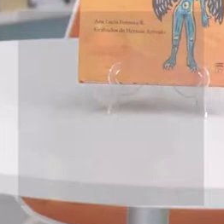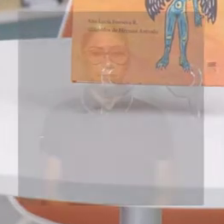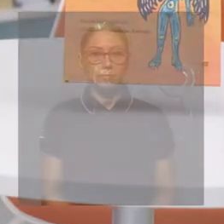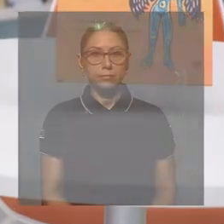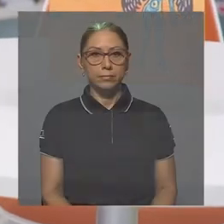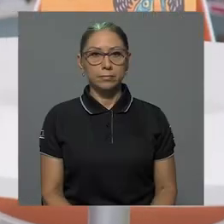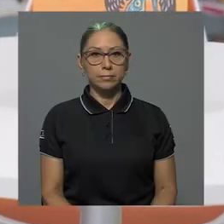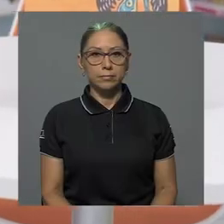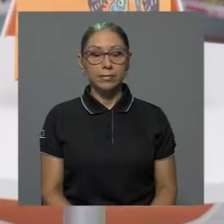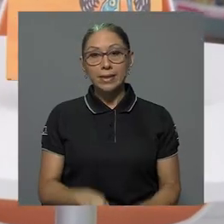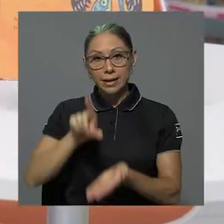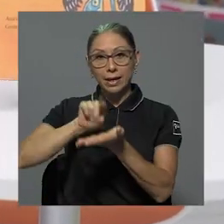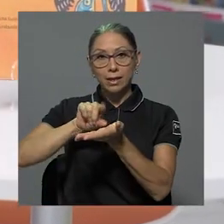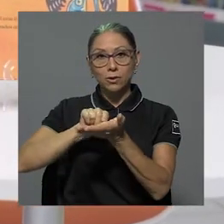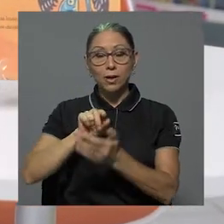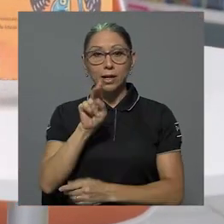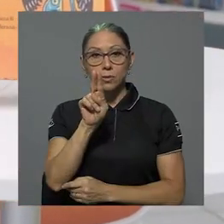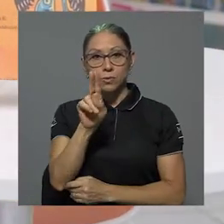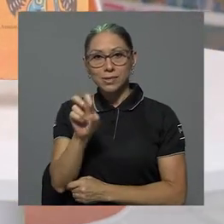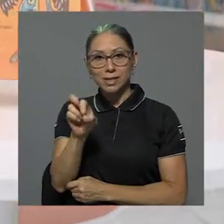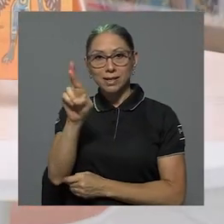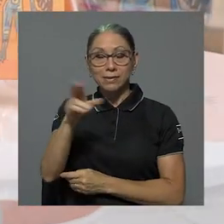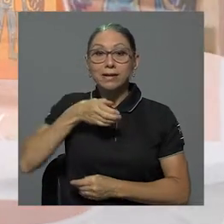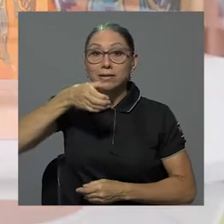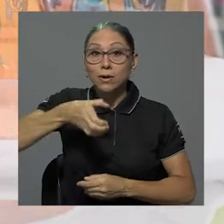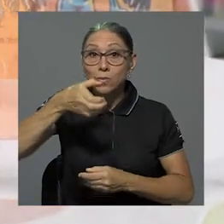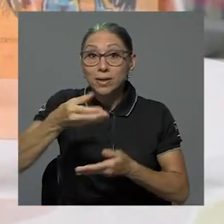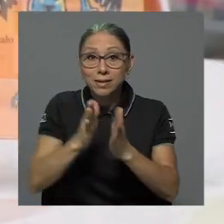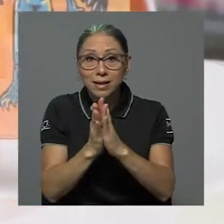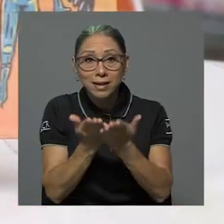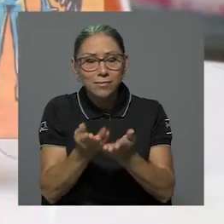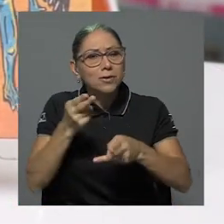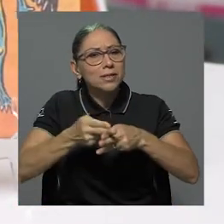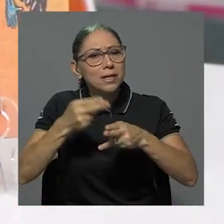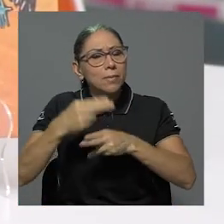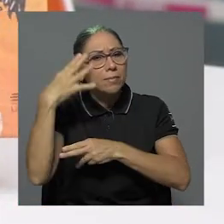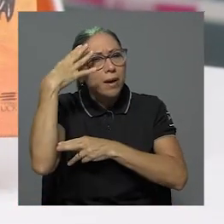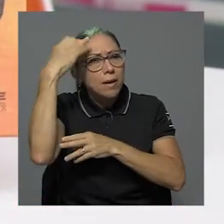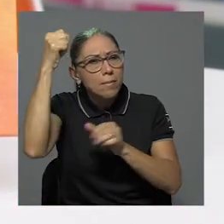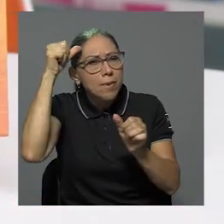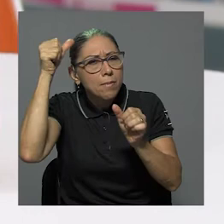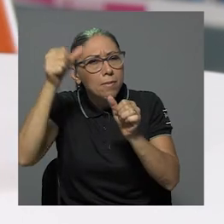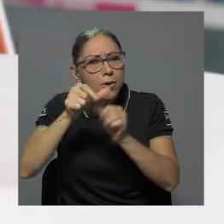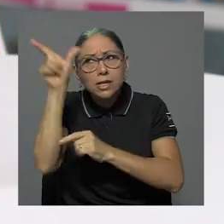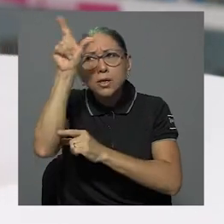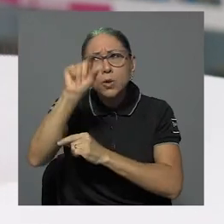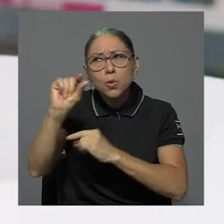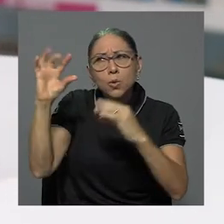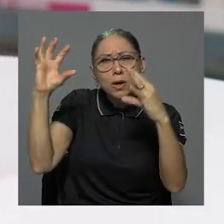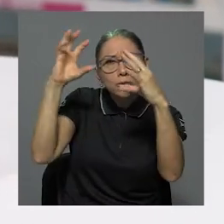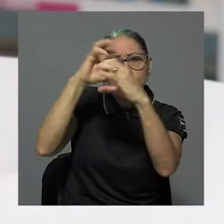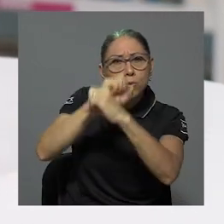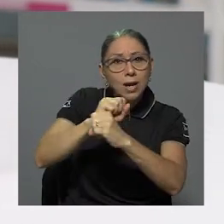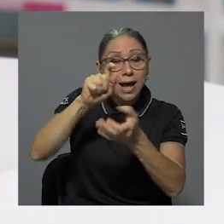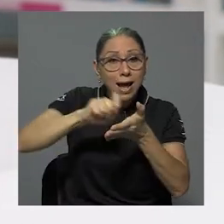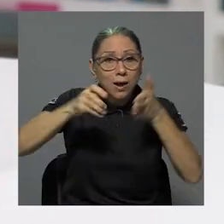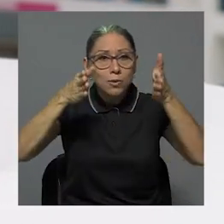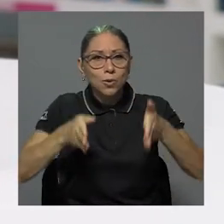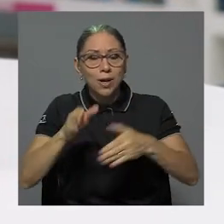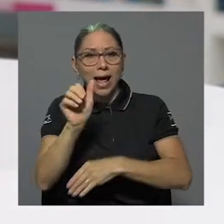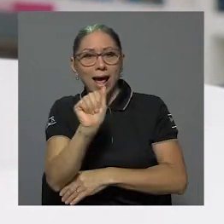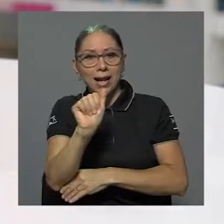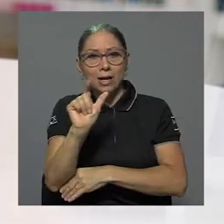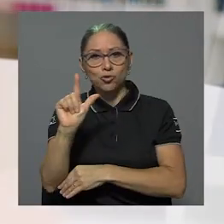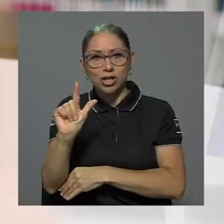La editorial UCR le recomienda el libro Memorias de la Luna Oscura, de la autora Ana Lucía Fonseca